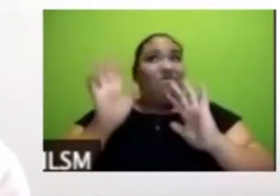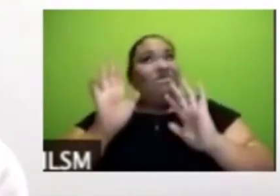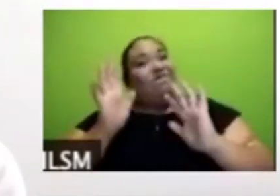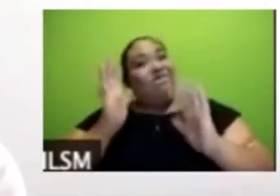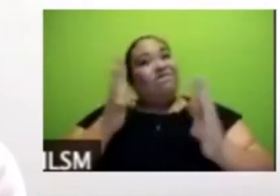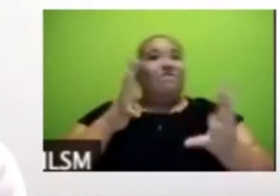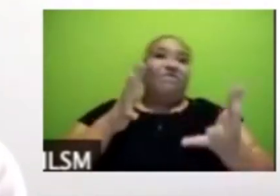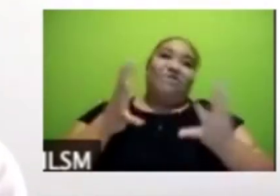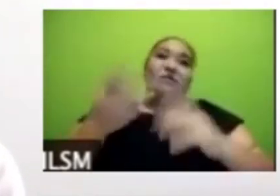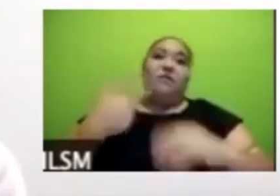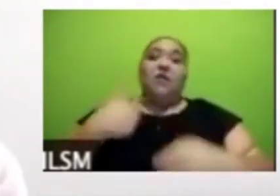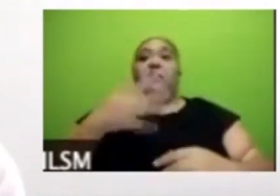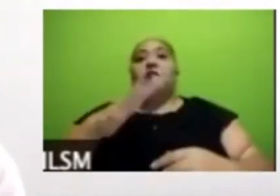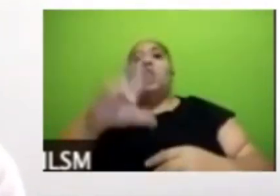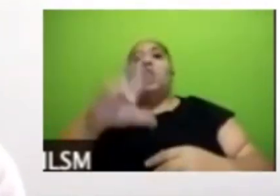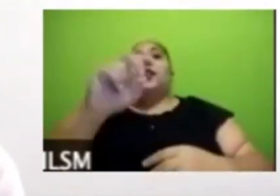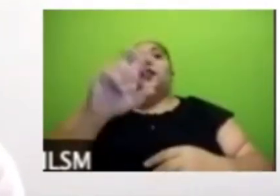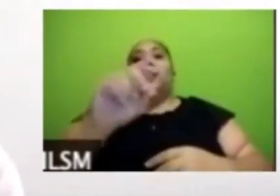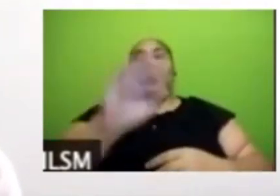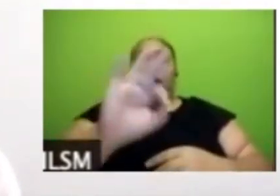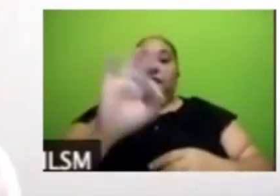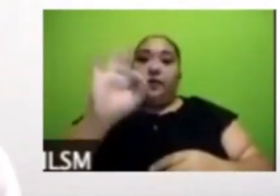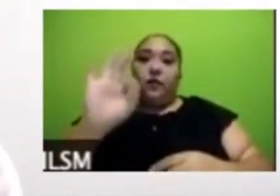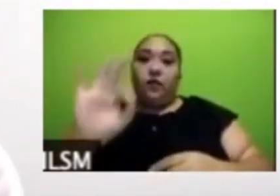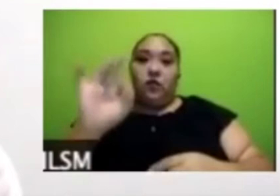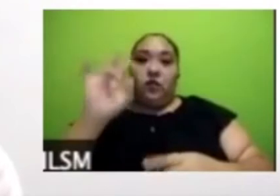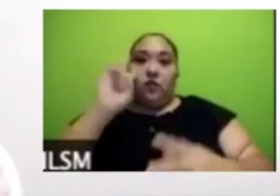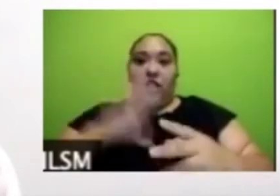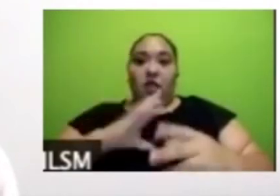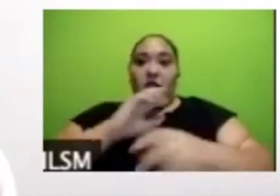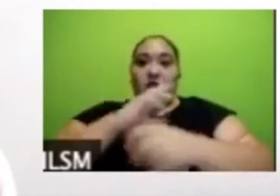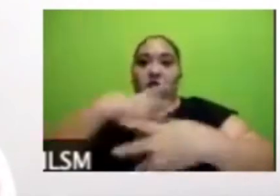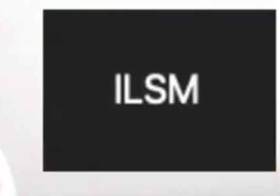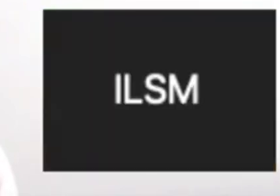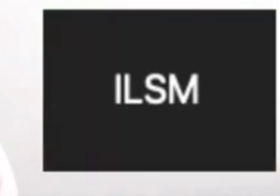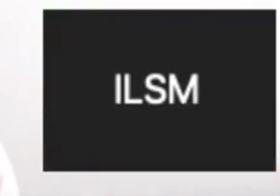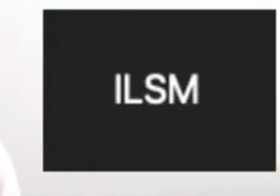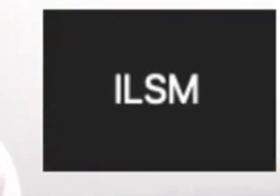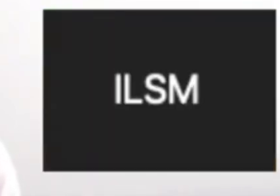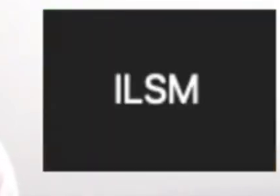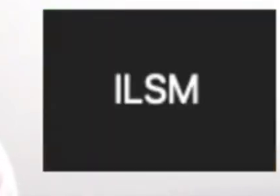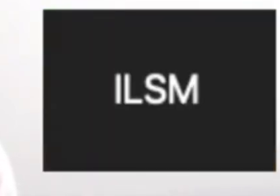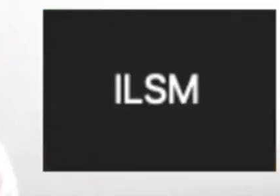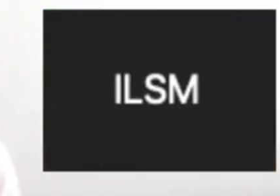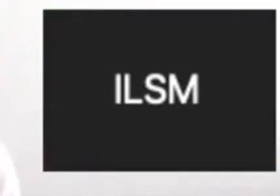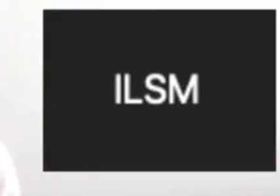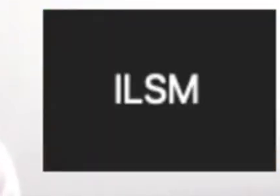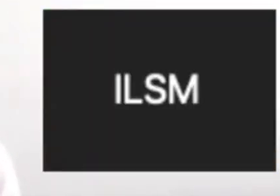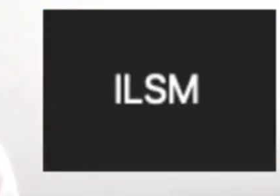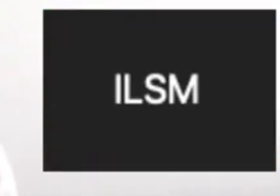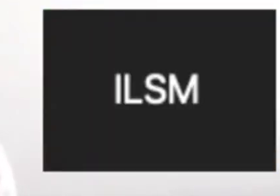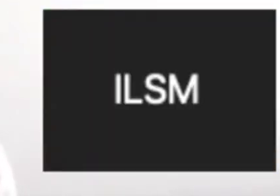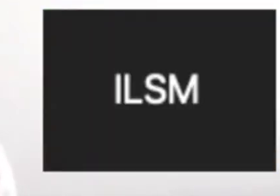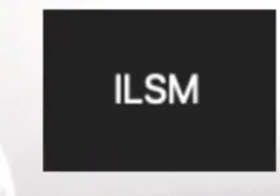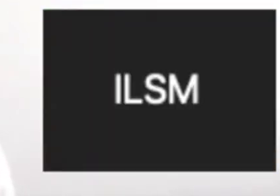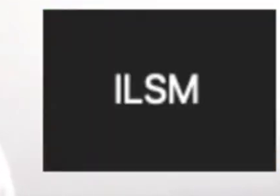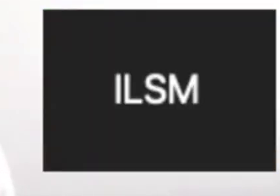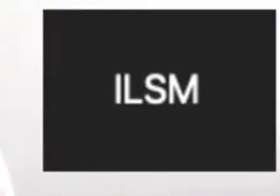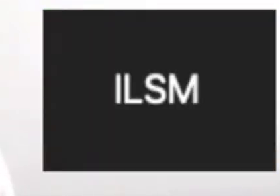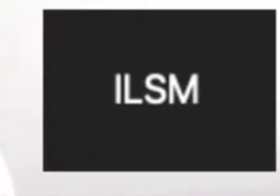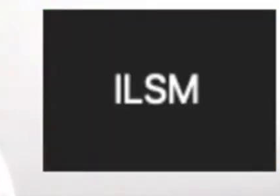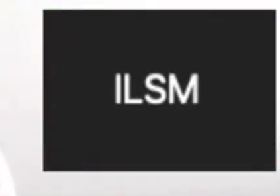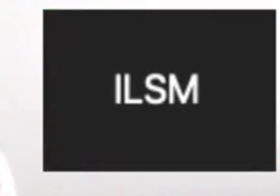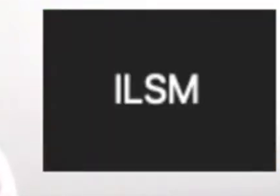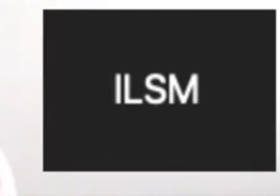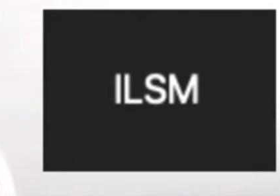% ve probable un contagio en su entorno de ellos o su familia aumentó de 4 a 25%